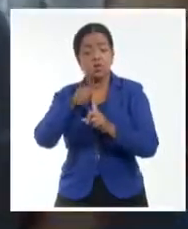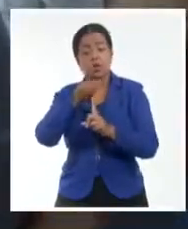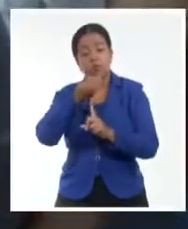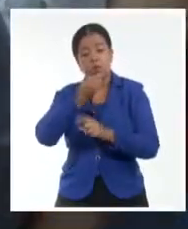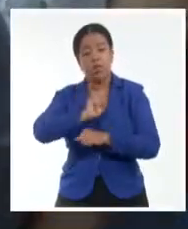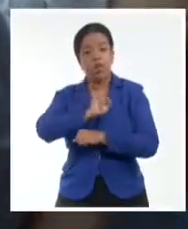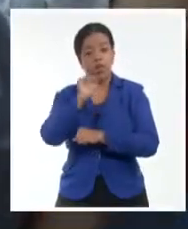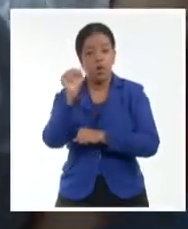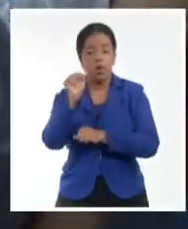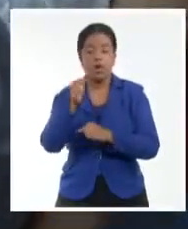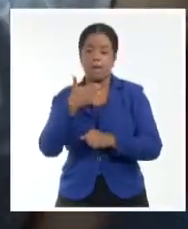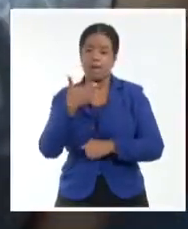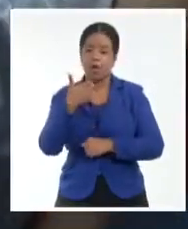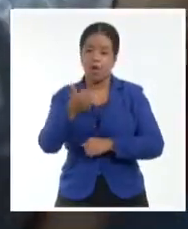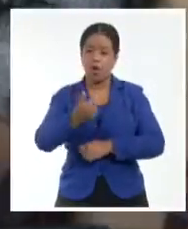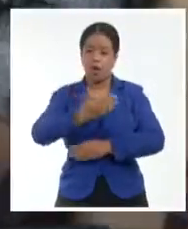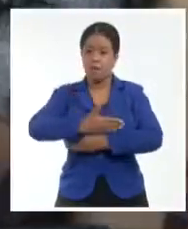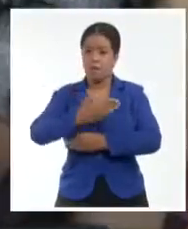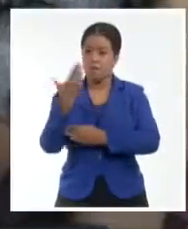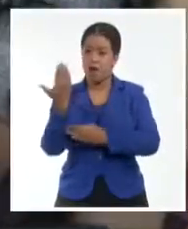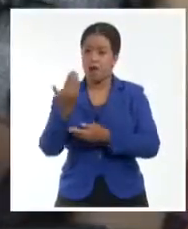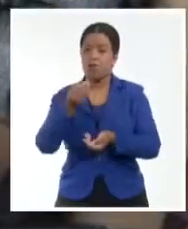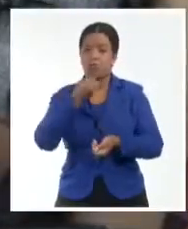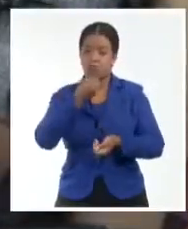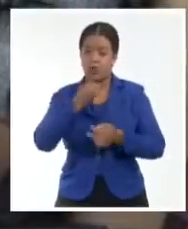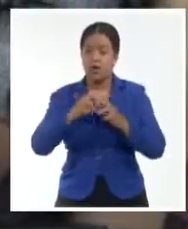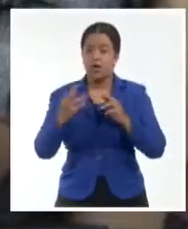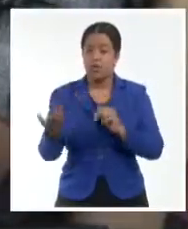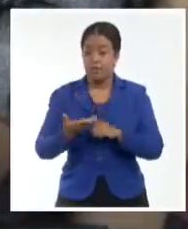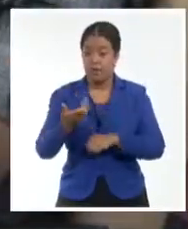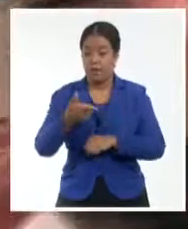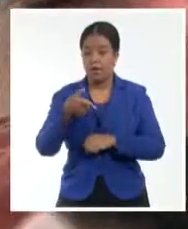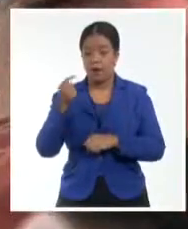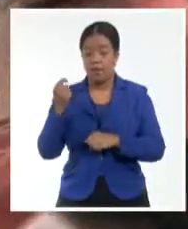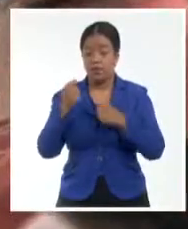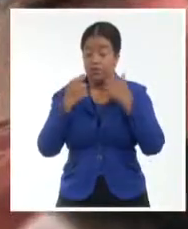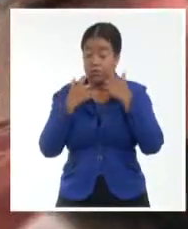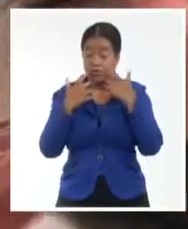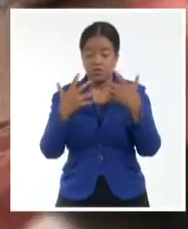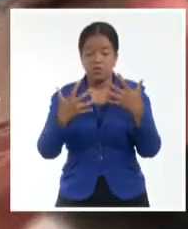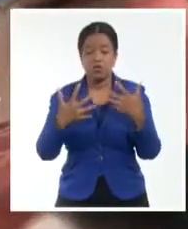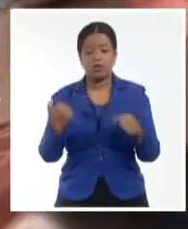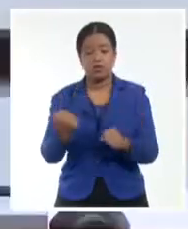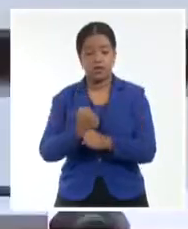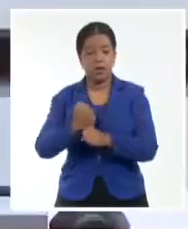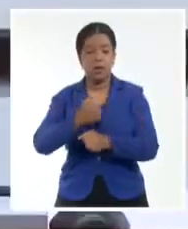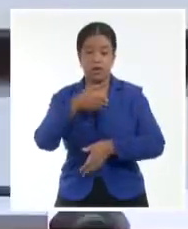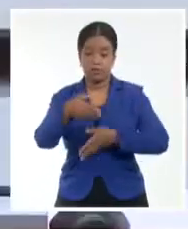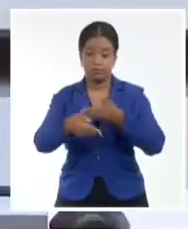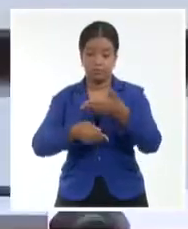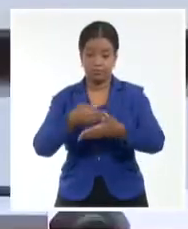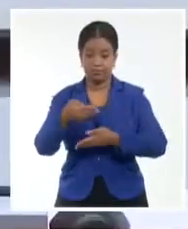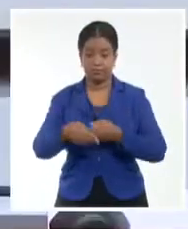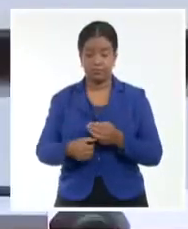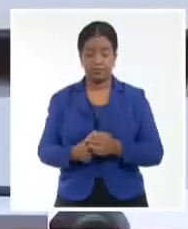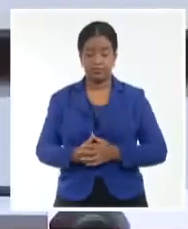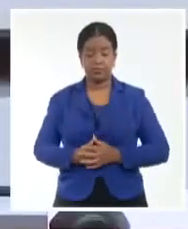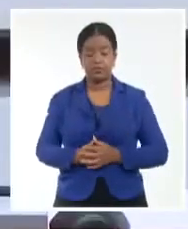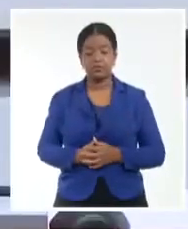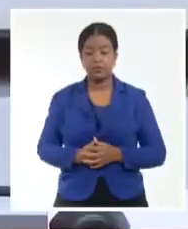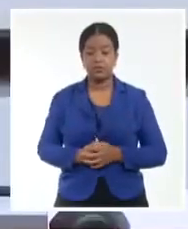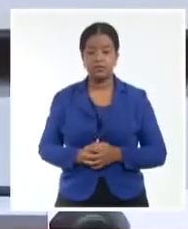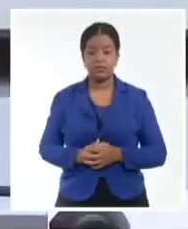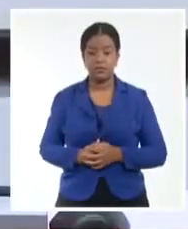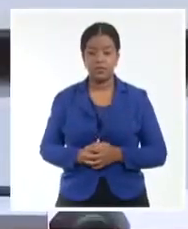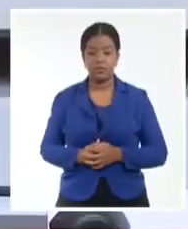mecanismos, eliminar trabas y alcanzar una mayor conciencia de la importancia de estos procesos. Pero para defender esto